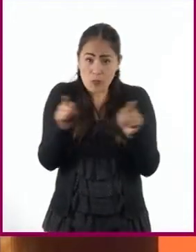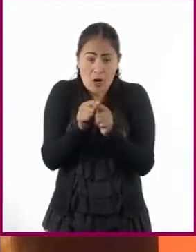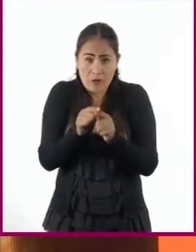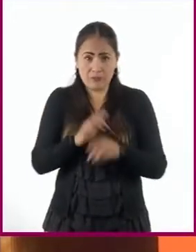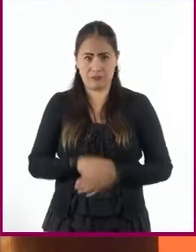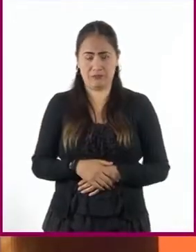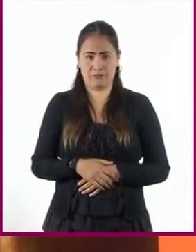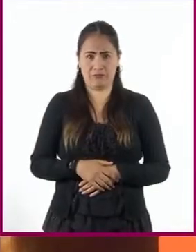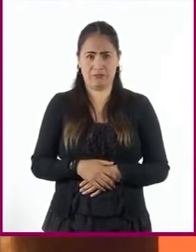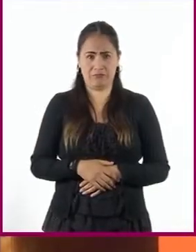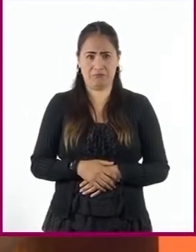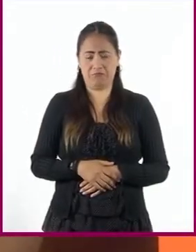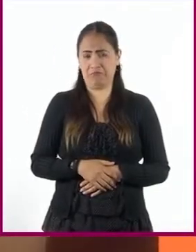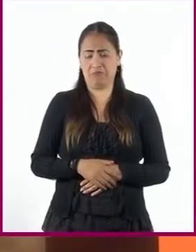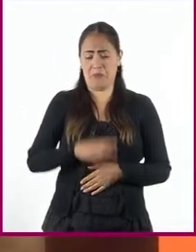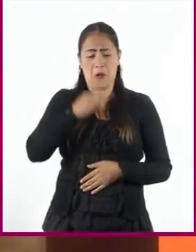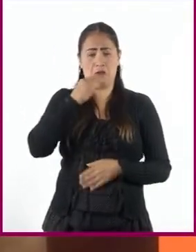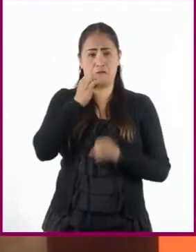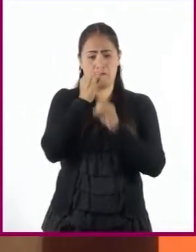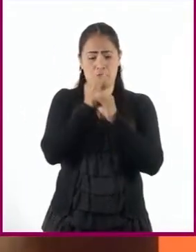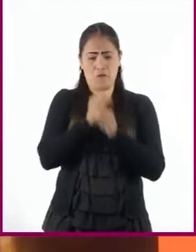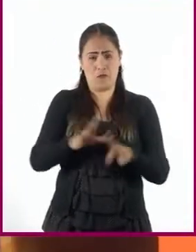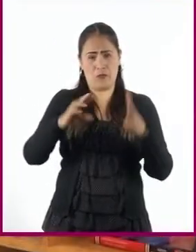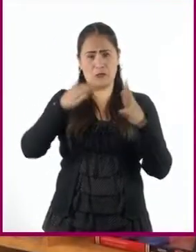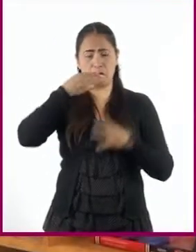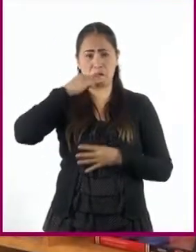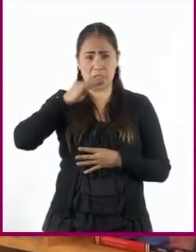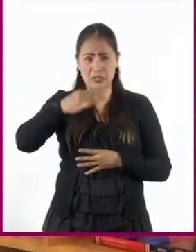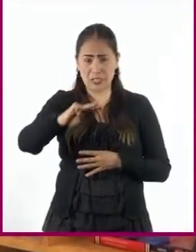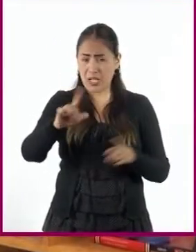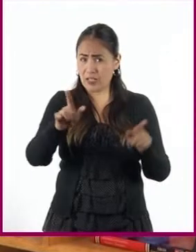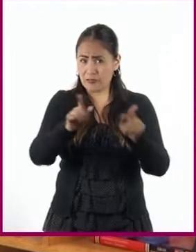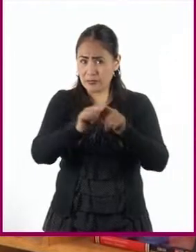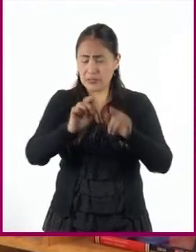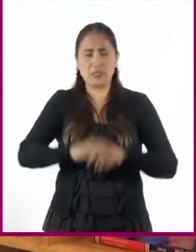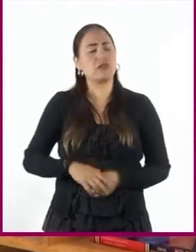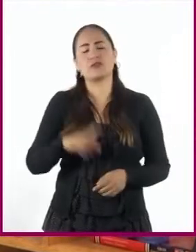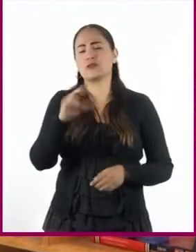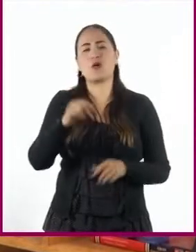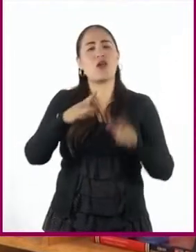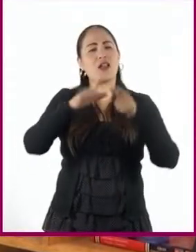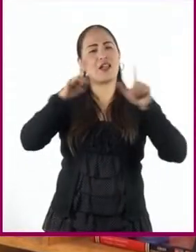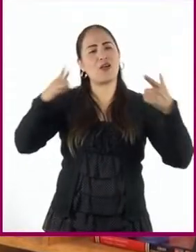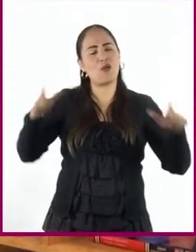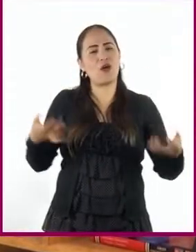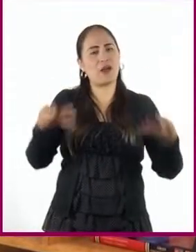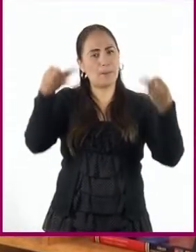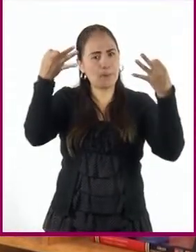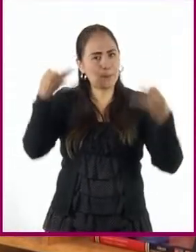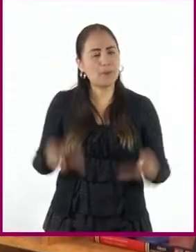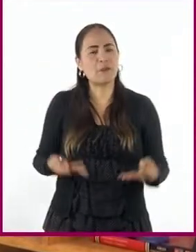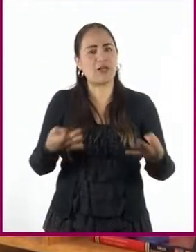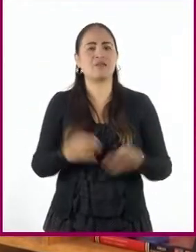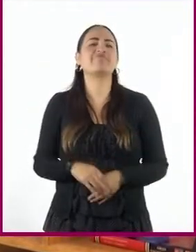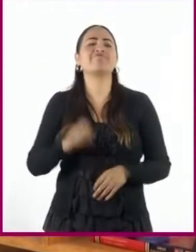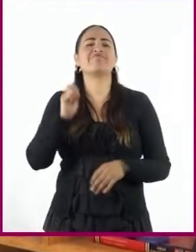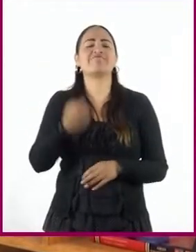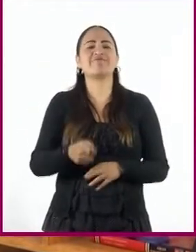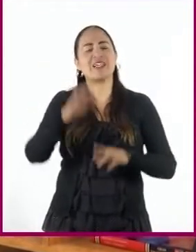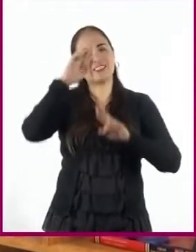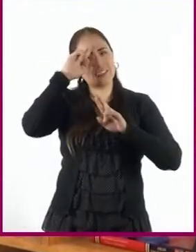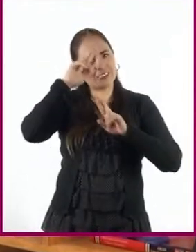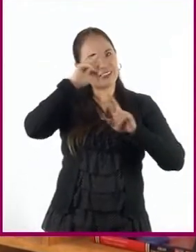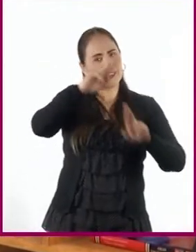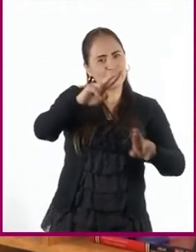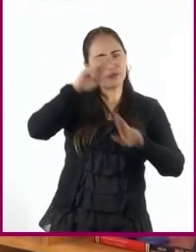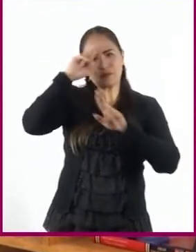es más que transmitir una parte de la información. Con el lenguaje formal, por ejemplo, transmitimos respeto hacia quien nos